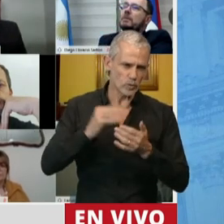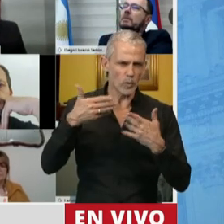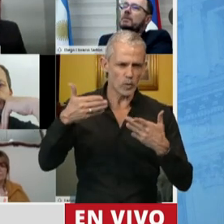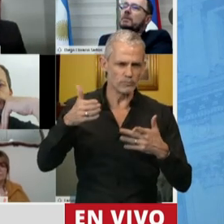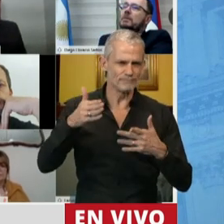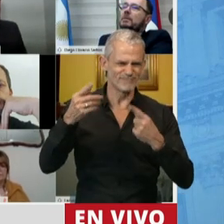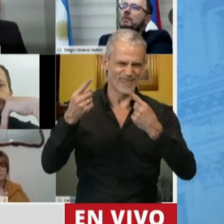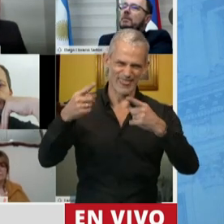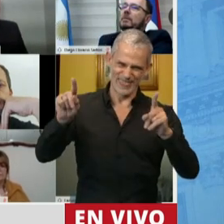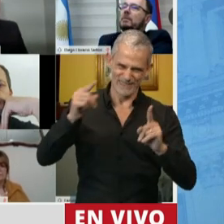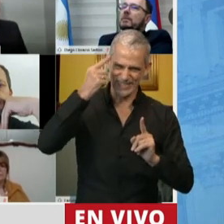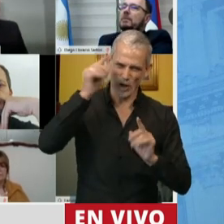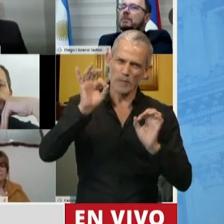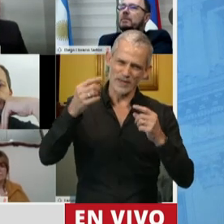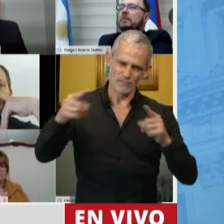las diferencias también,